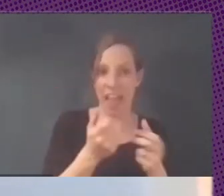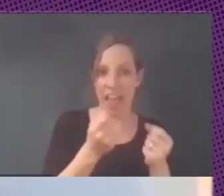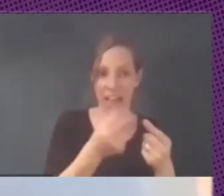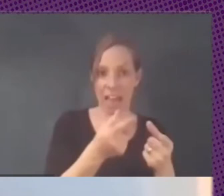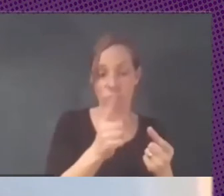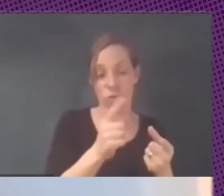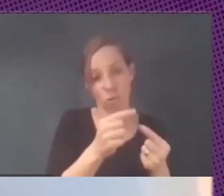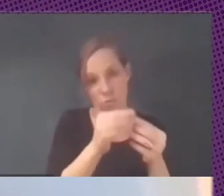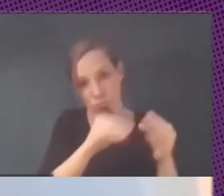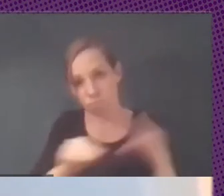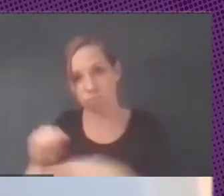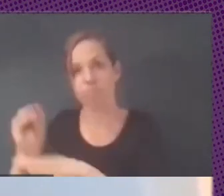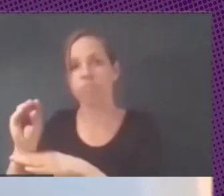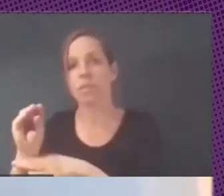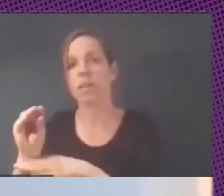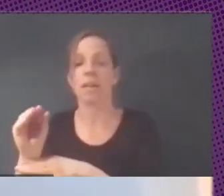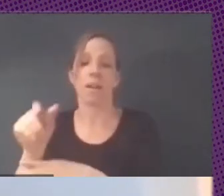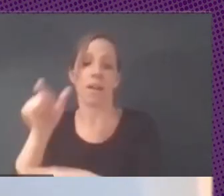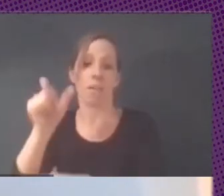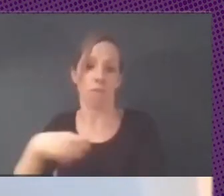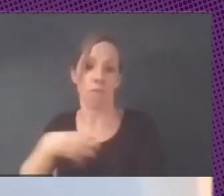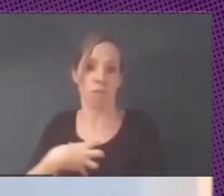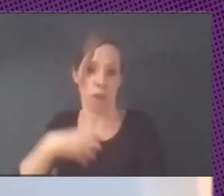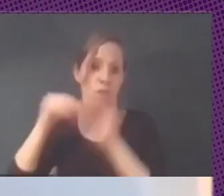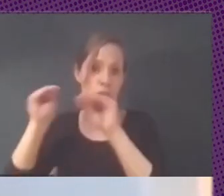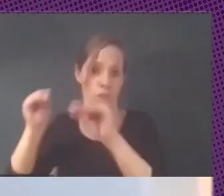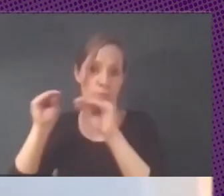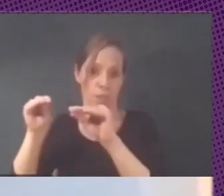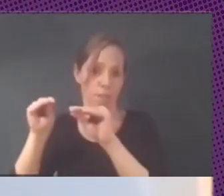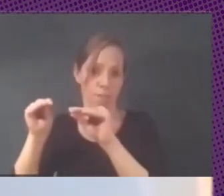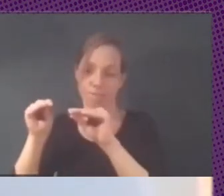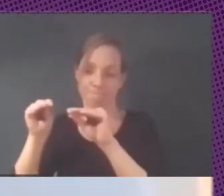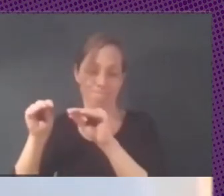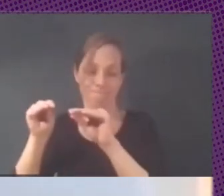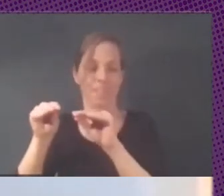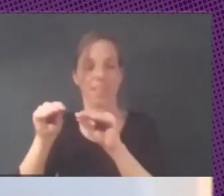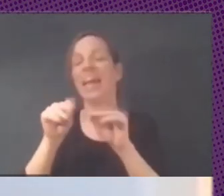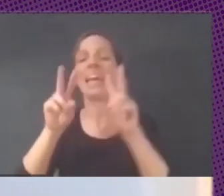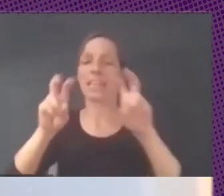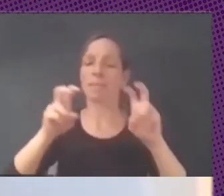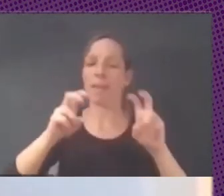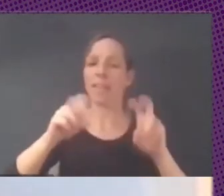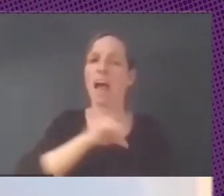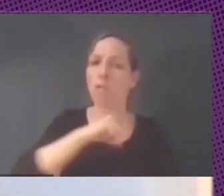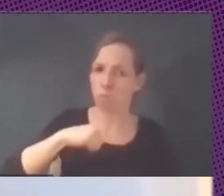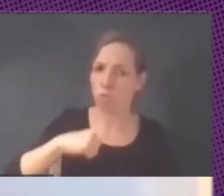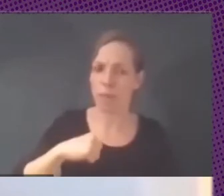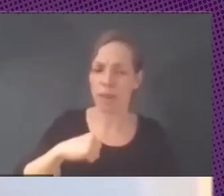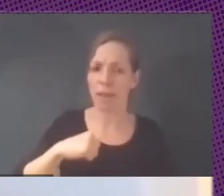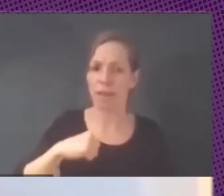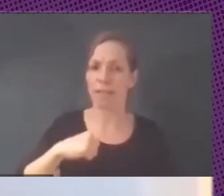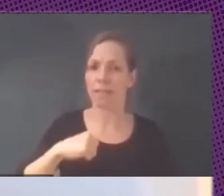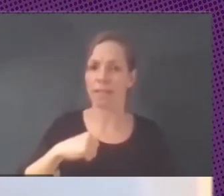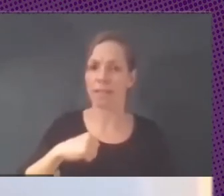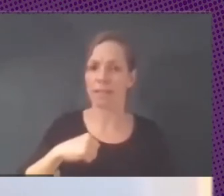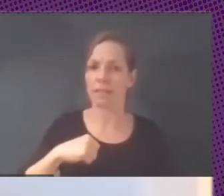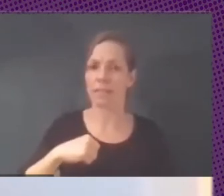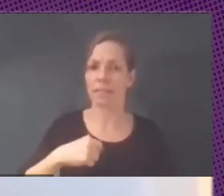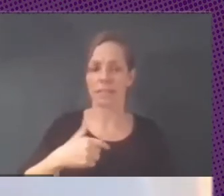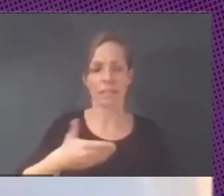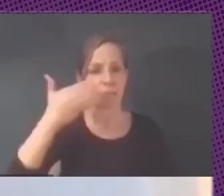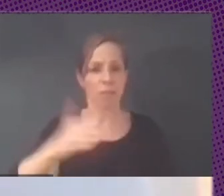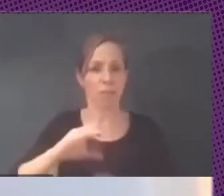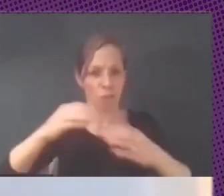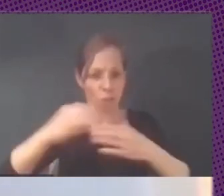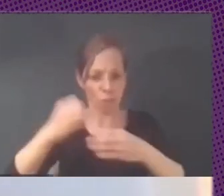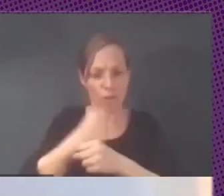un tema de libertad es un tema de autonomía es un tema de independencia ¿sí? es un tema de crear grupos de